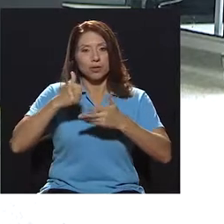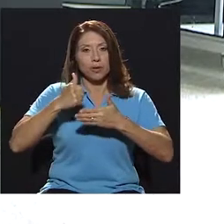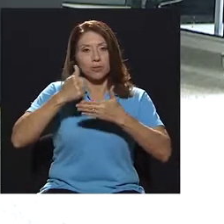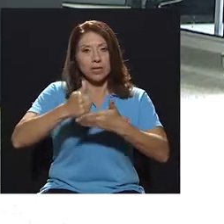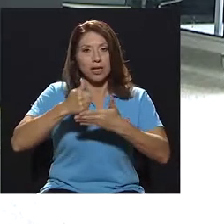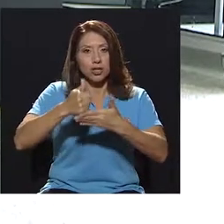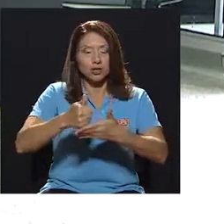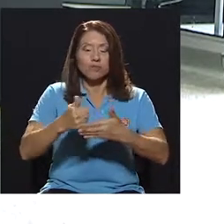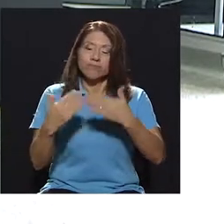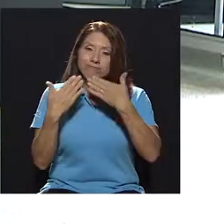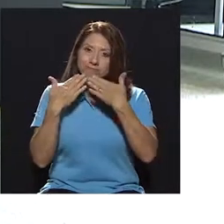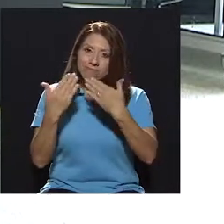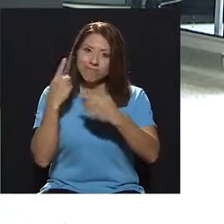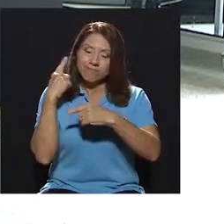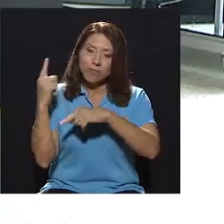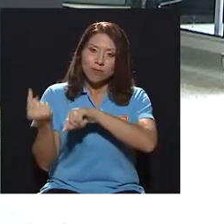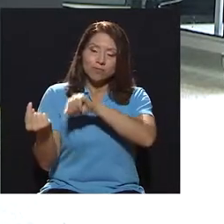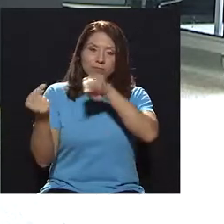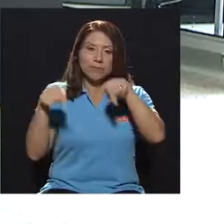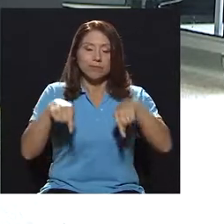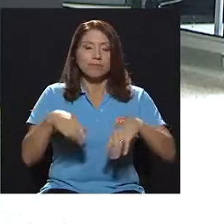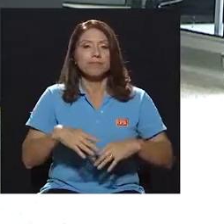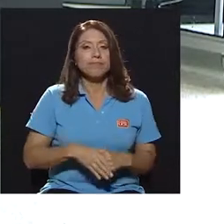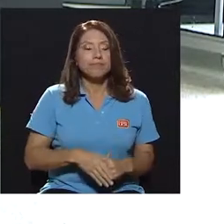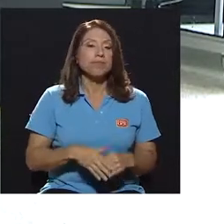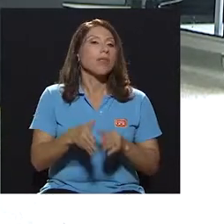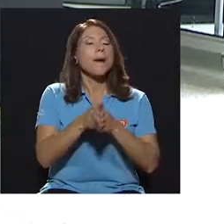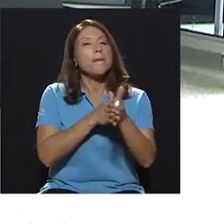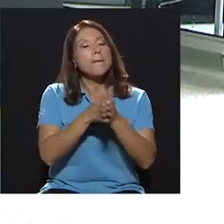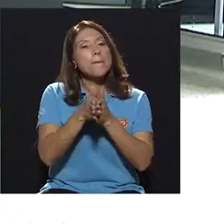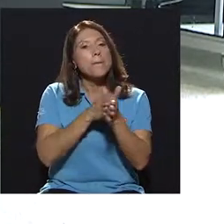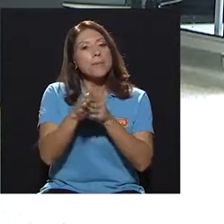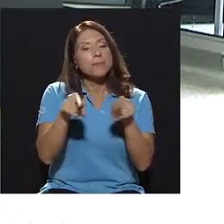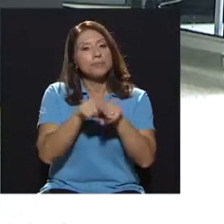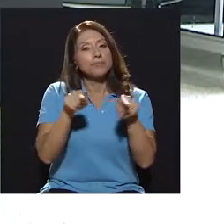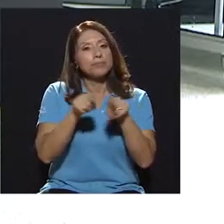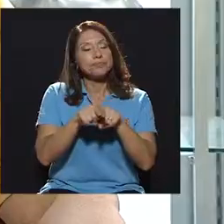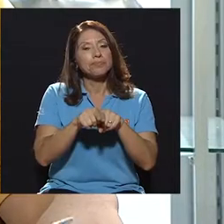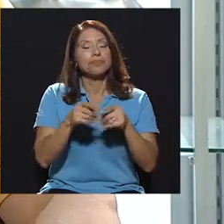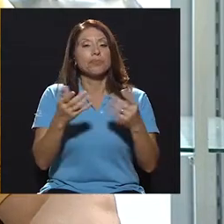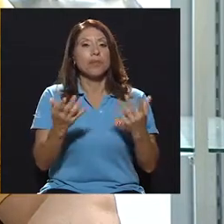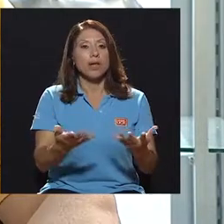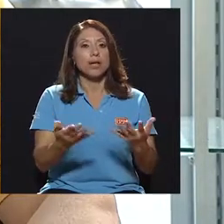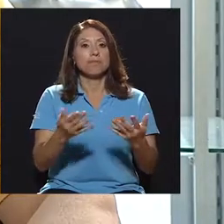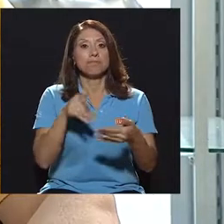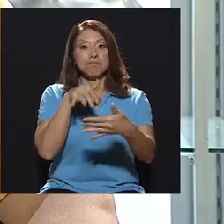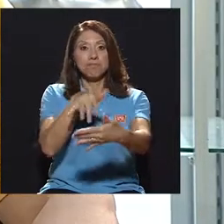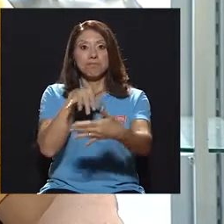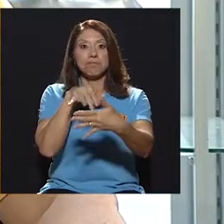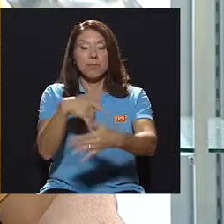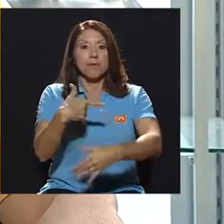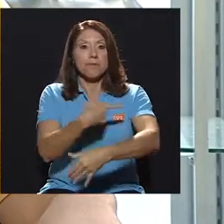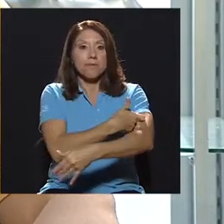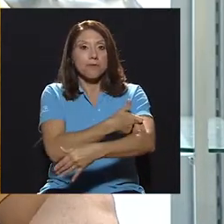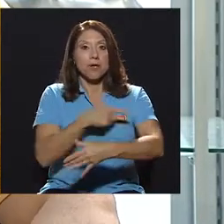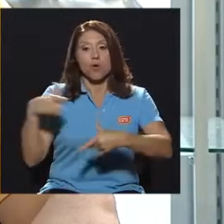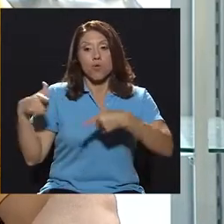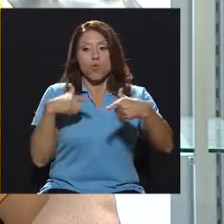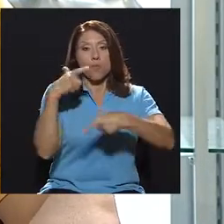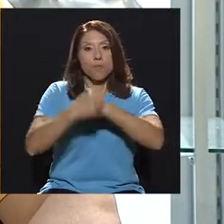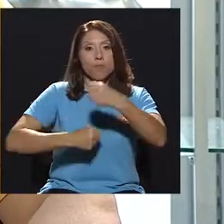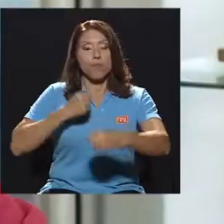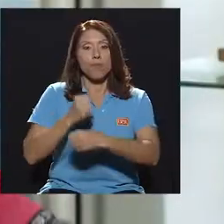Johnny, muchísimas gracias por aceptar la invitación. Aprovechar también para indicar que la Escuela de Enfermería está cumpliendo 100 años, ¿verdad?